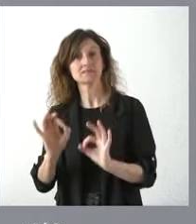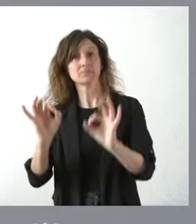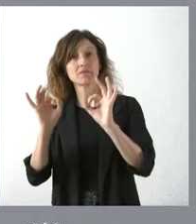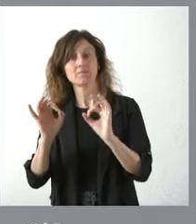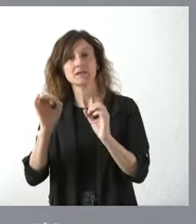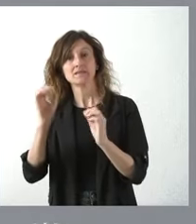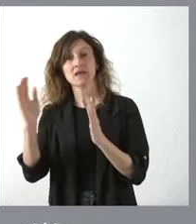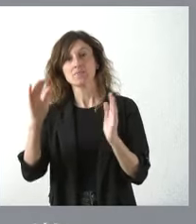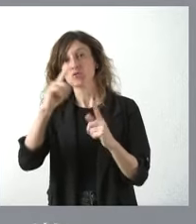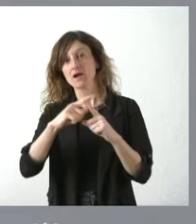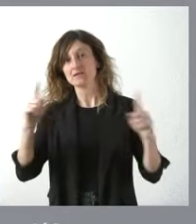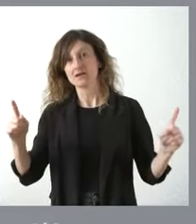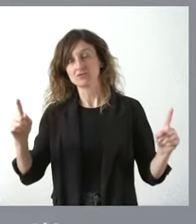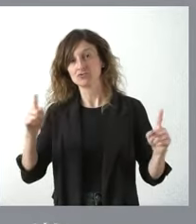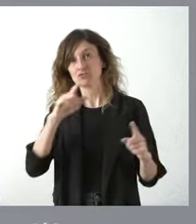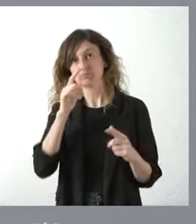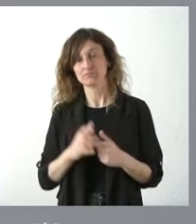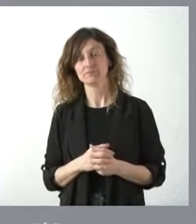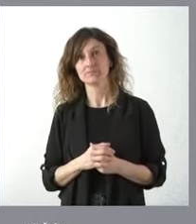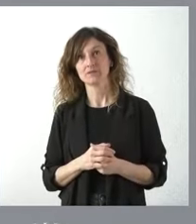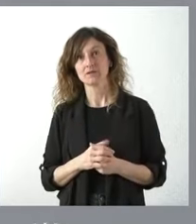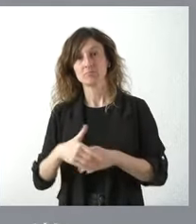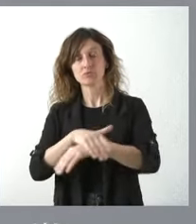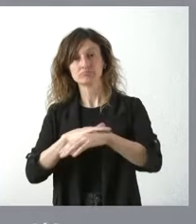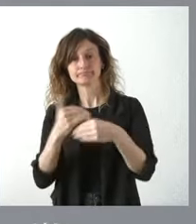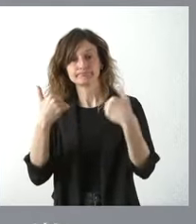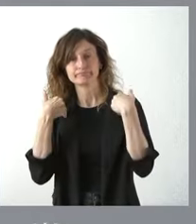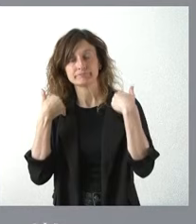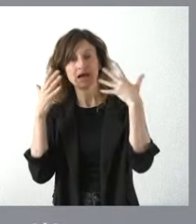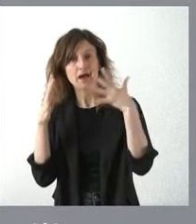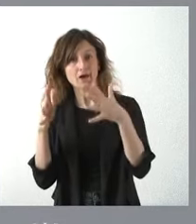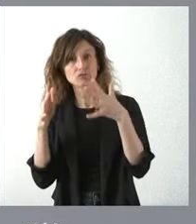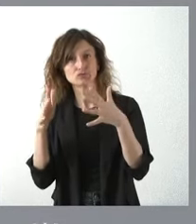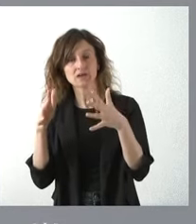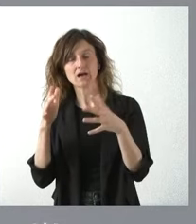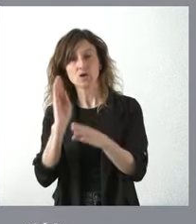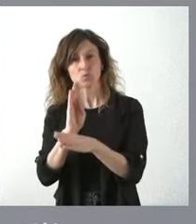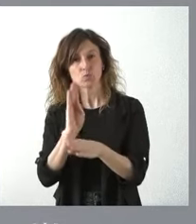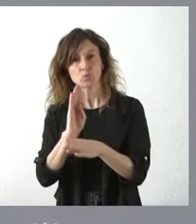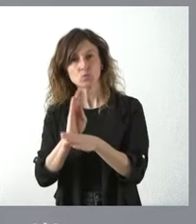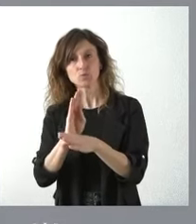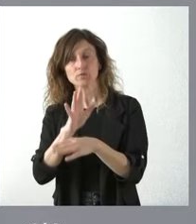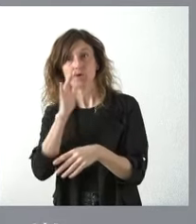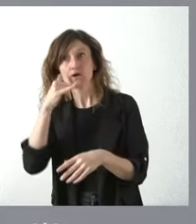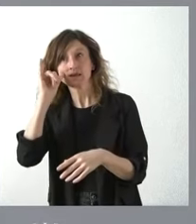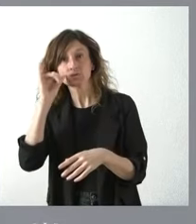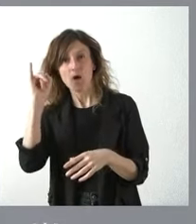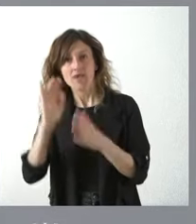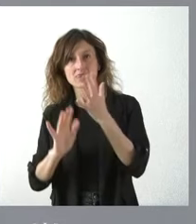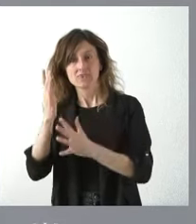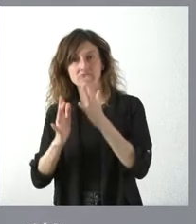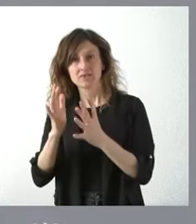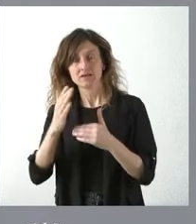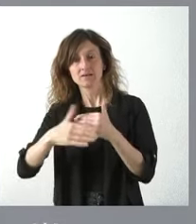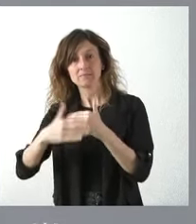algunas épocas del año donde las autoridades competentes en la materia nos recomiendan extremar todas las precauciones al conjunto de la sociedad y establecer